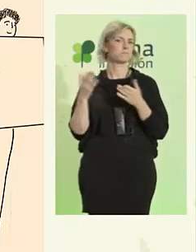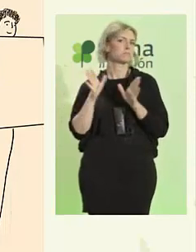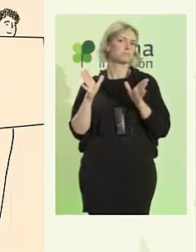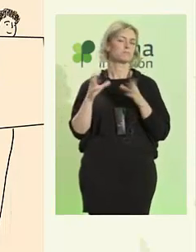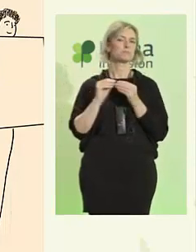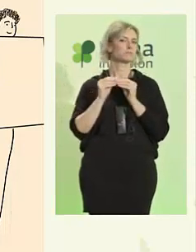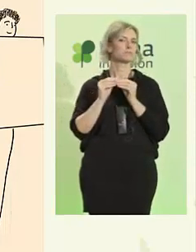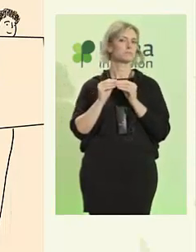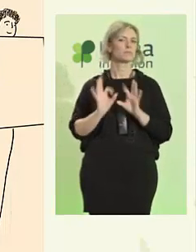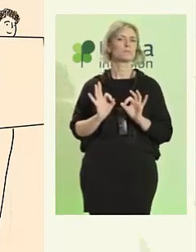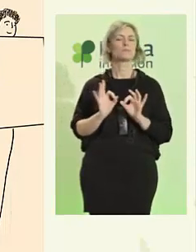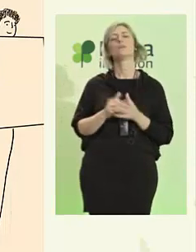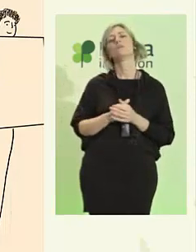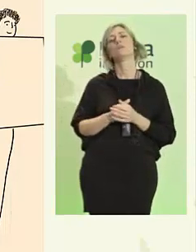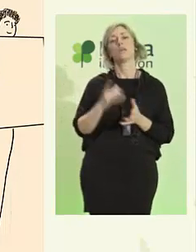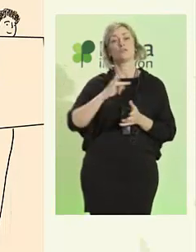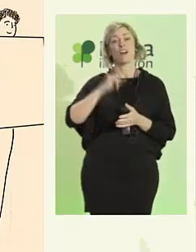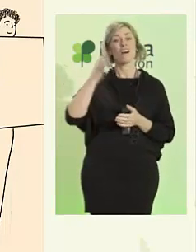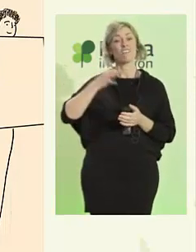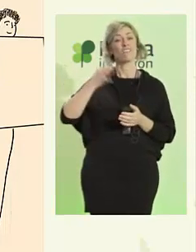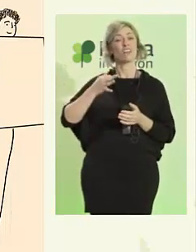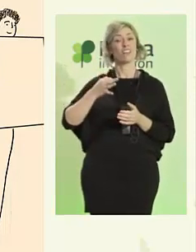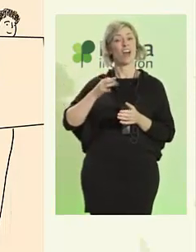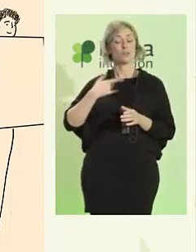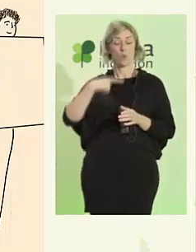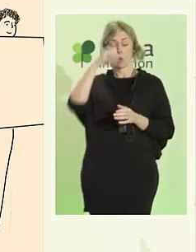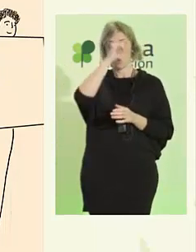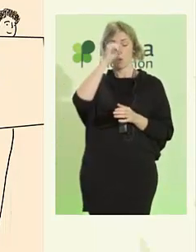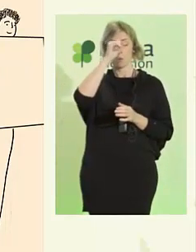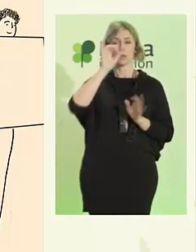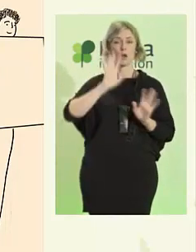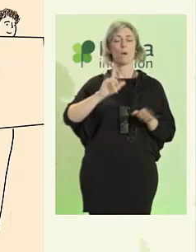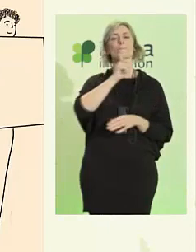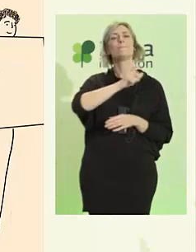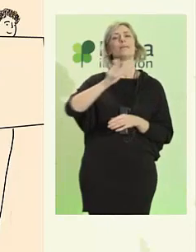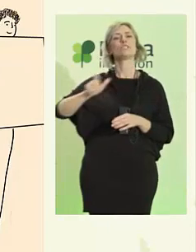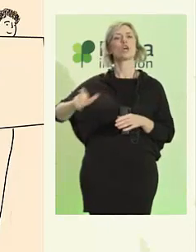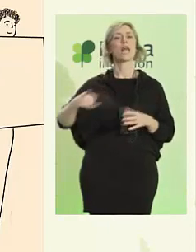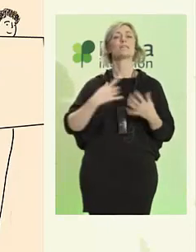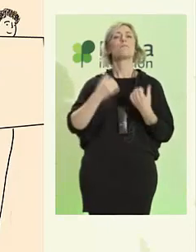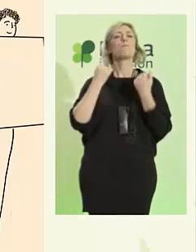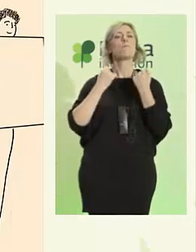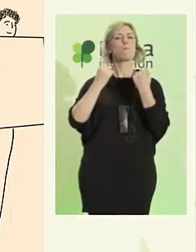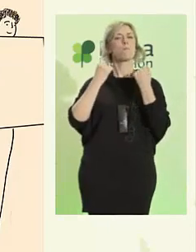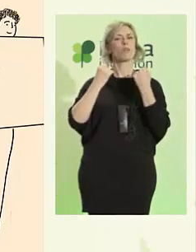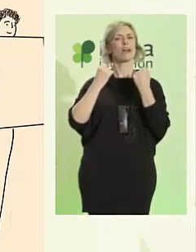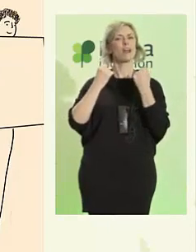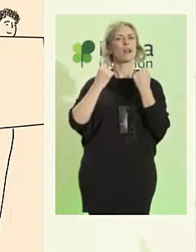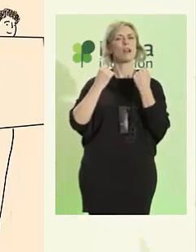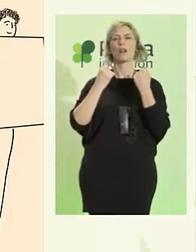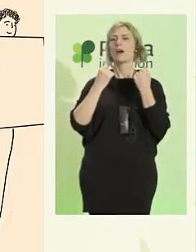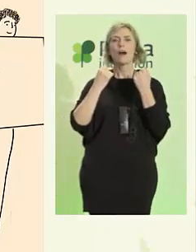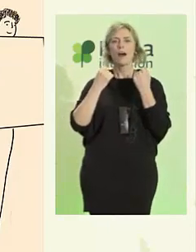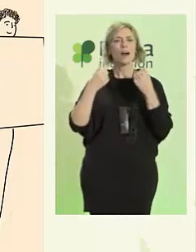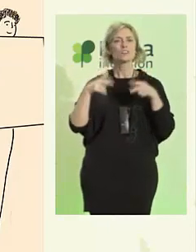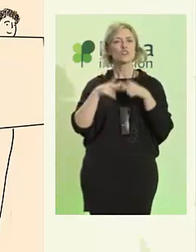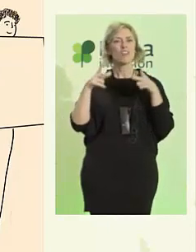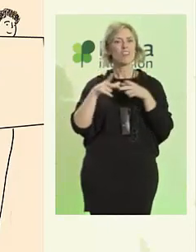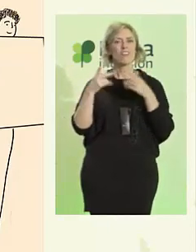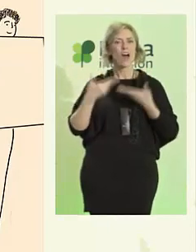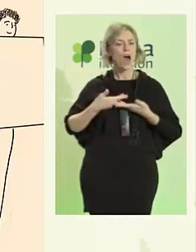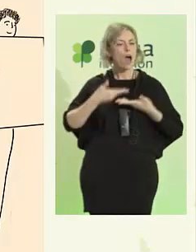Muchas de las personas que creemos que son importantes, que ostentan poder, no están contribuyendo a la sociedad.